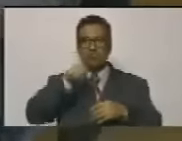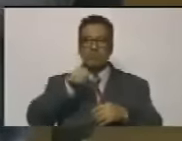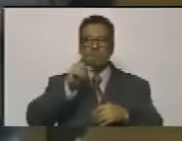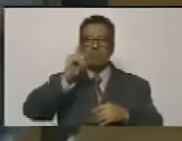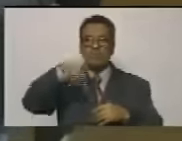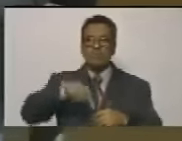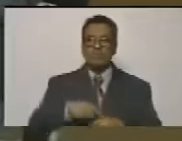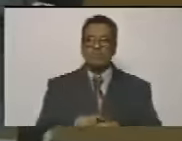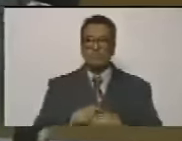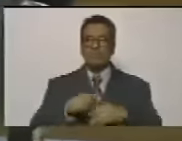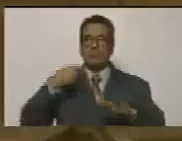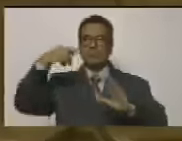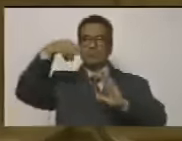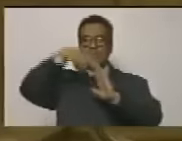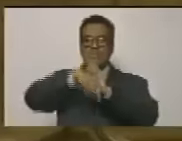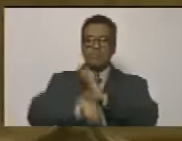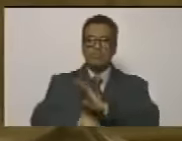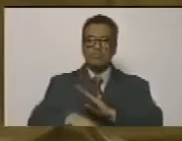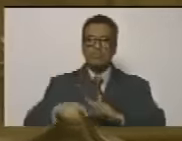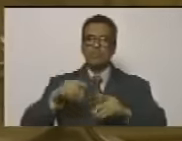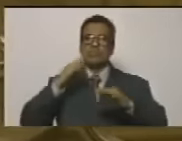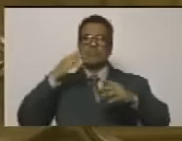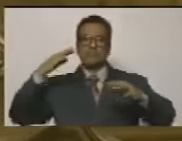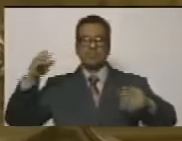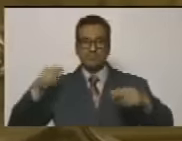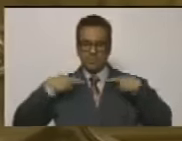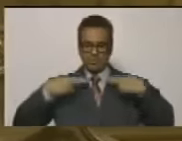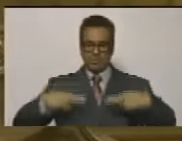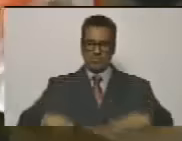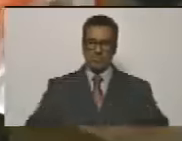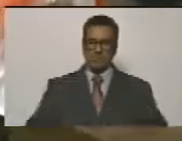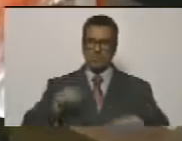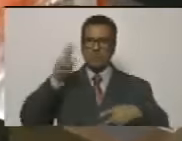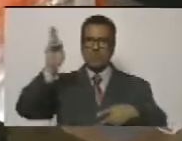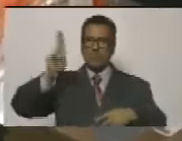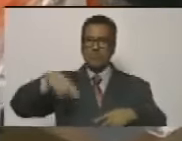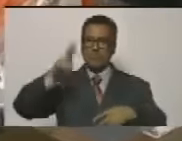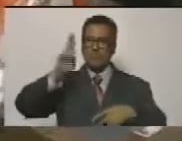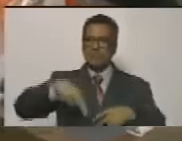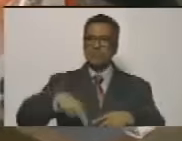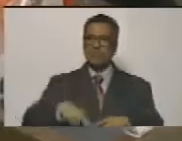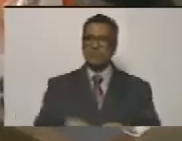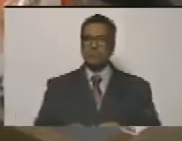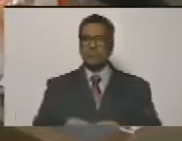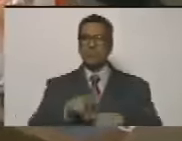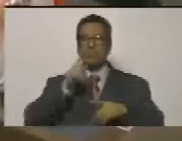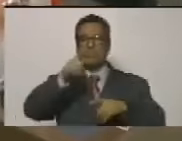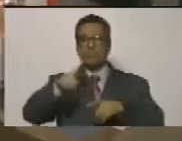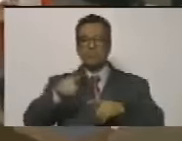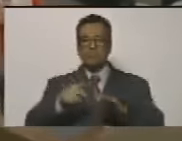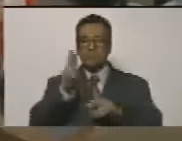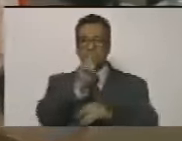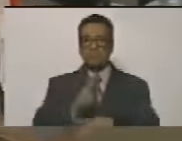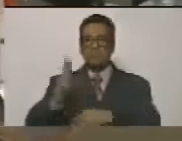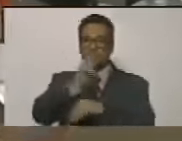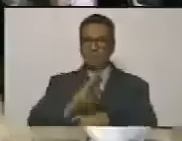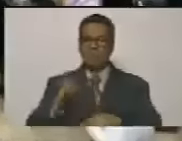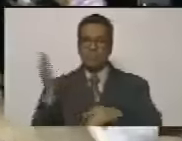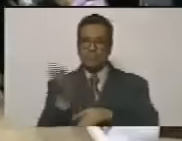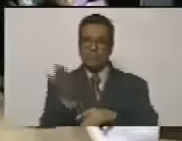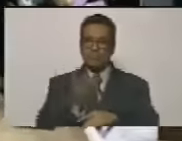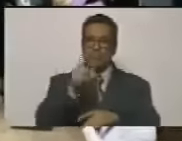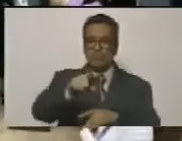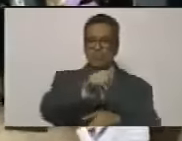además profundamente espiritual y humanista que nunca jamás ha utilizado la violencia